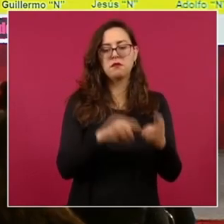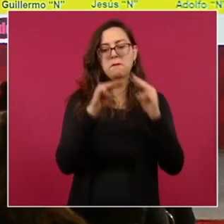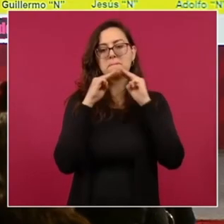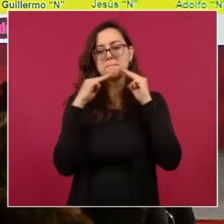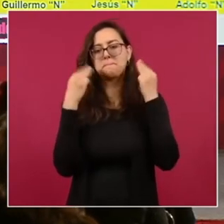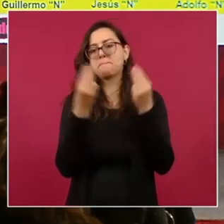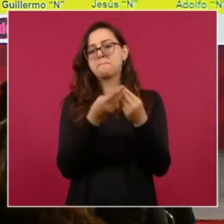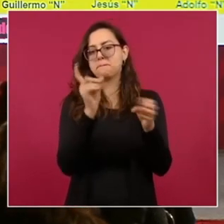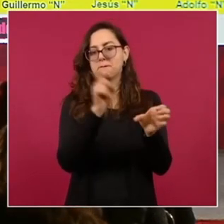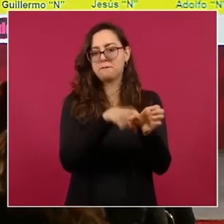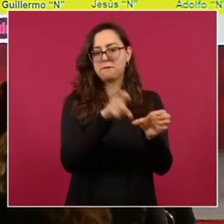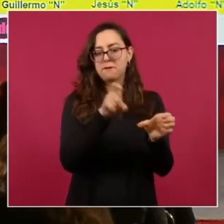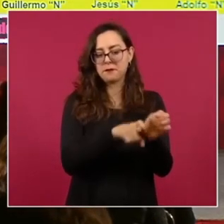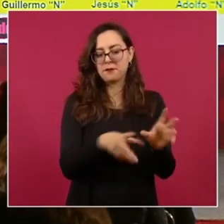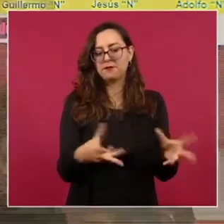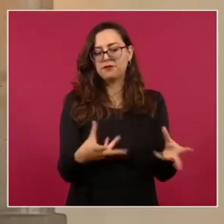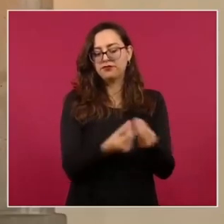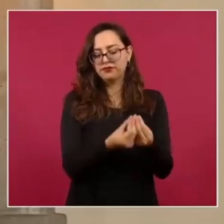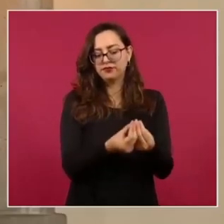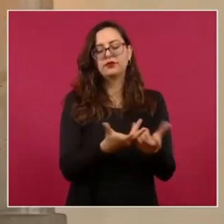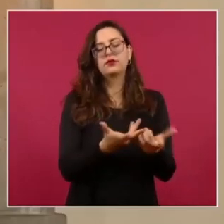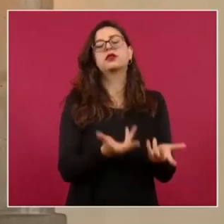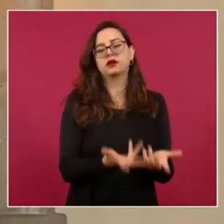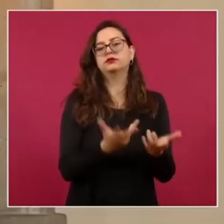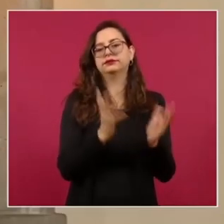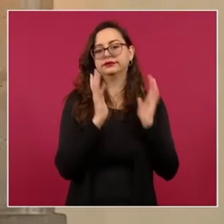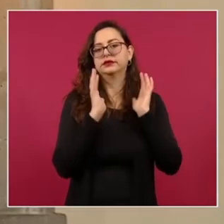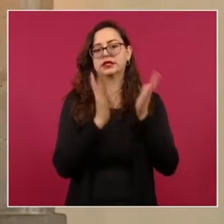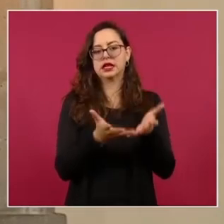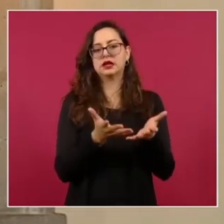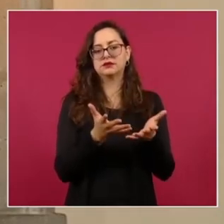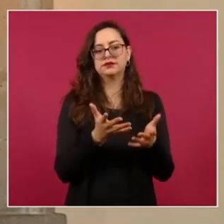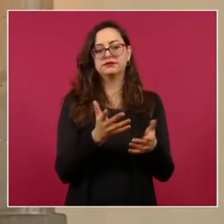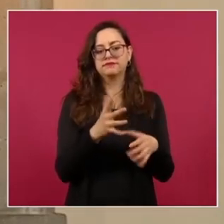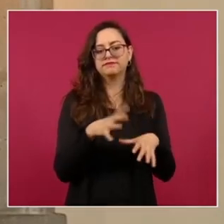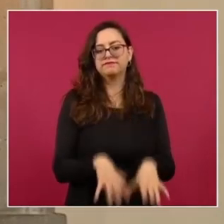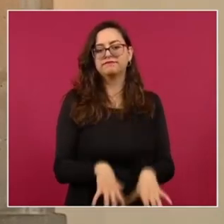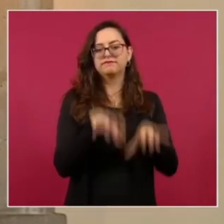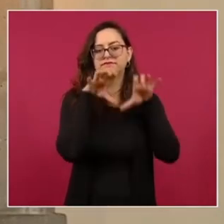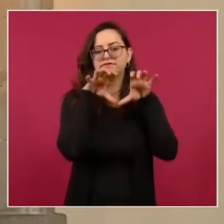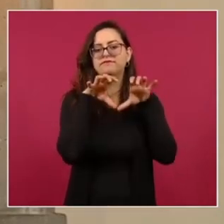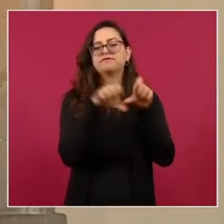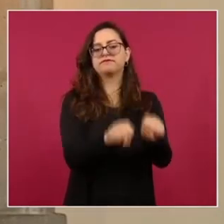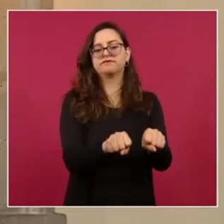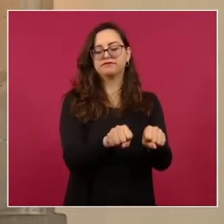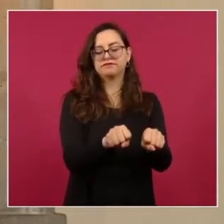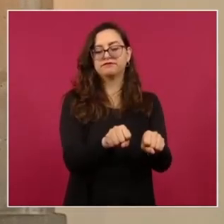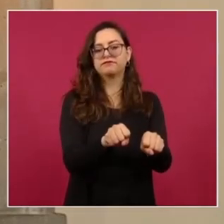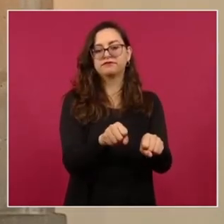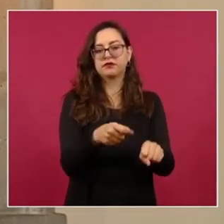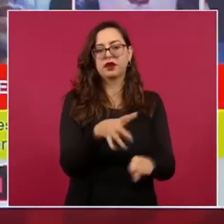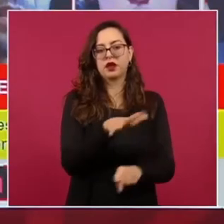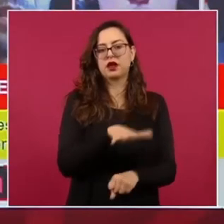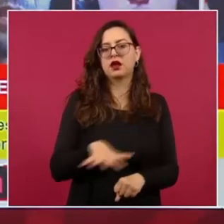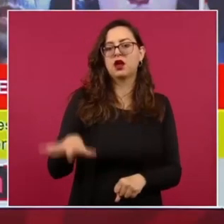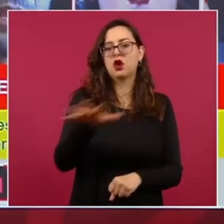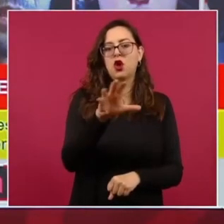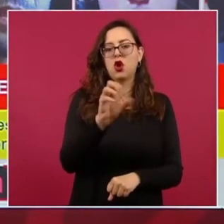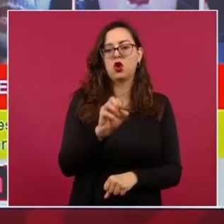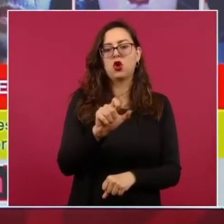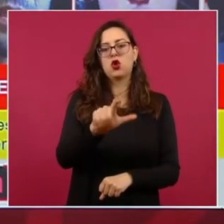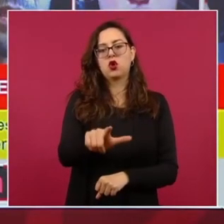delictuosa. Estos sujetos fueron detenidos en flagrancia tras un cateo en la colonia